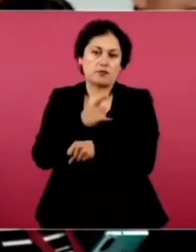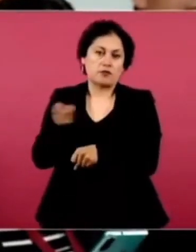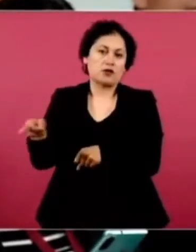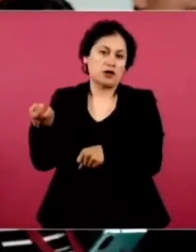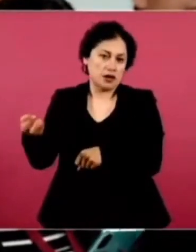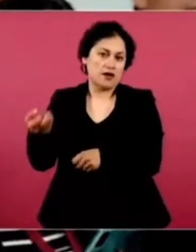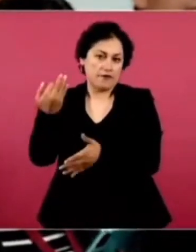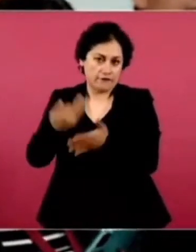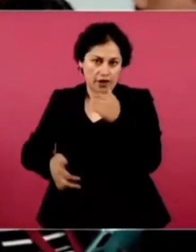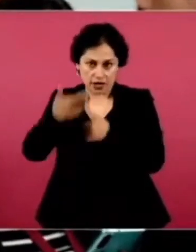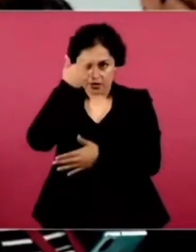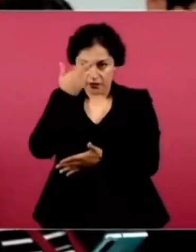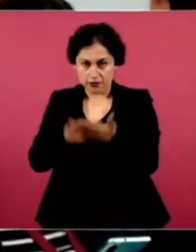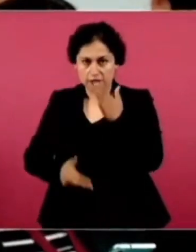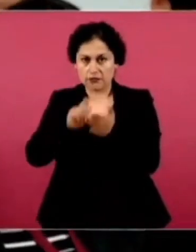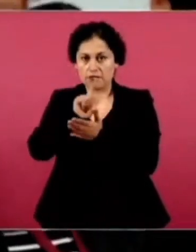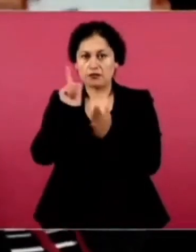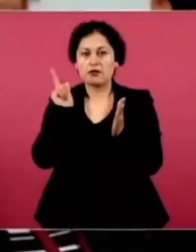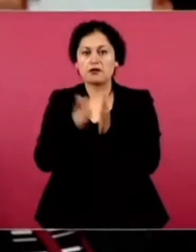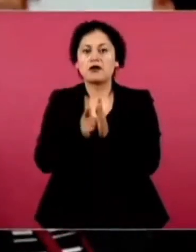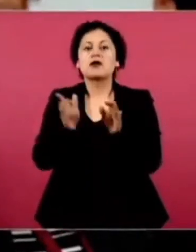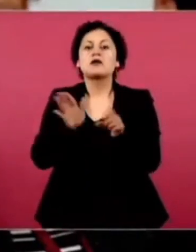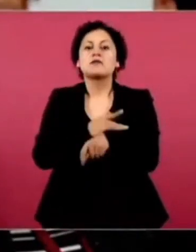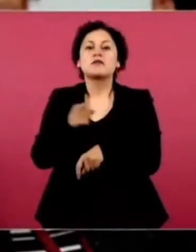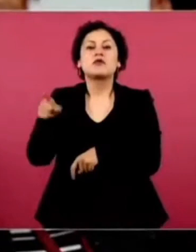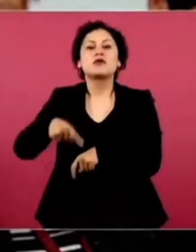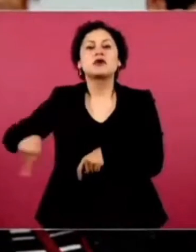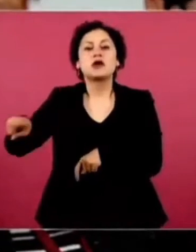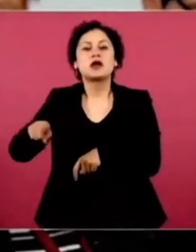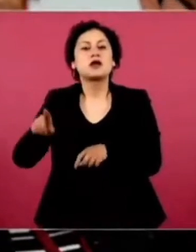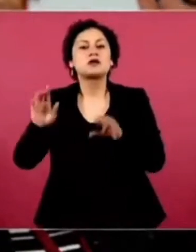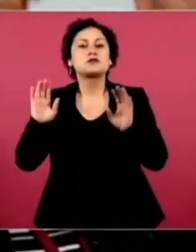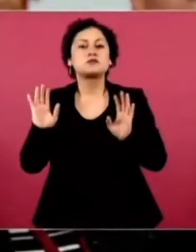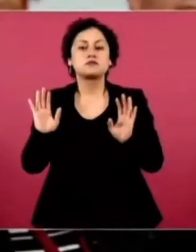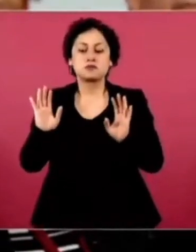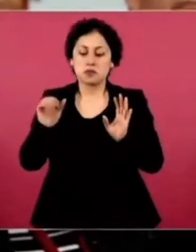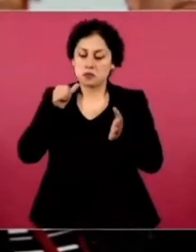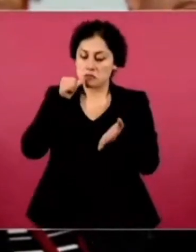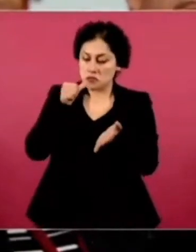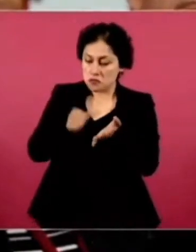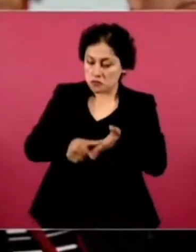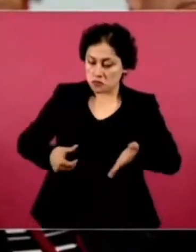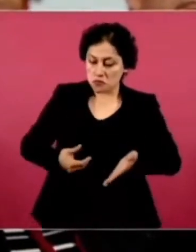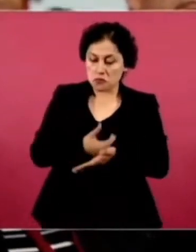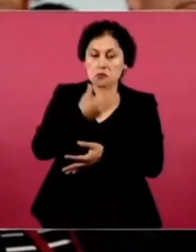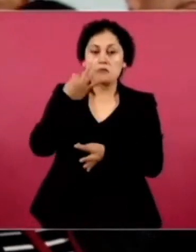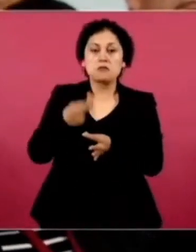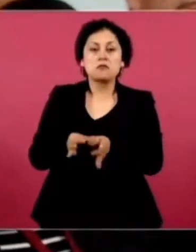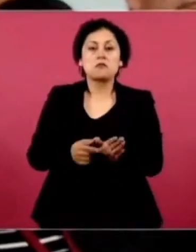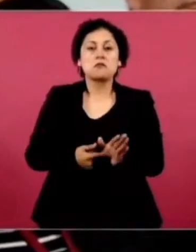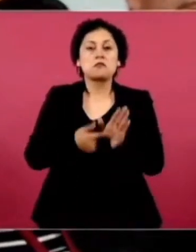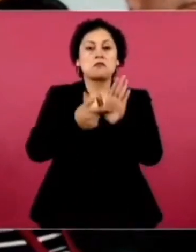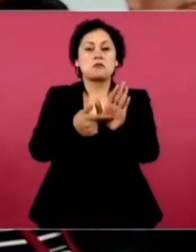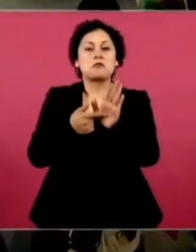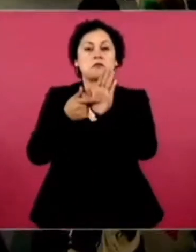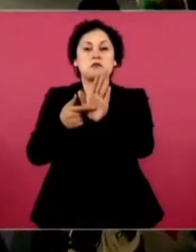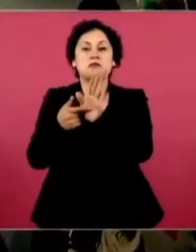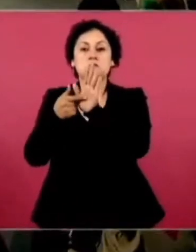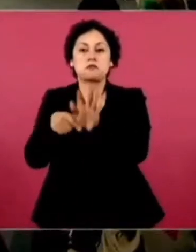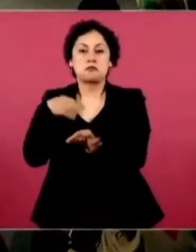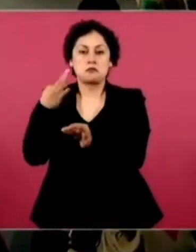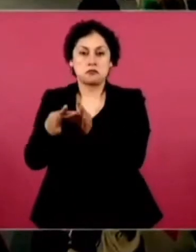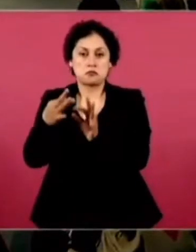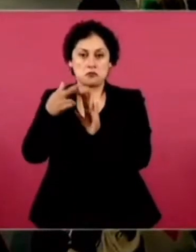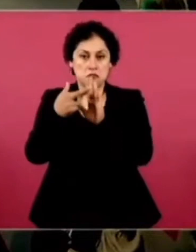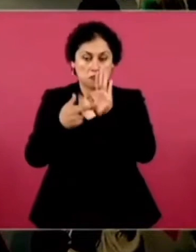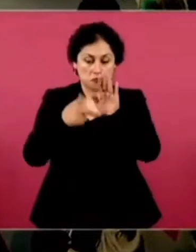irregularidades, sobre todo porque pues ellos se basan mucho en el decir, pues aquí están las actas, están compitiendo como debe de ser,